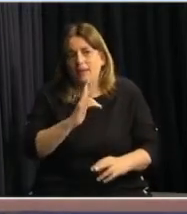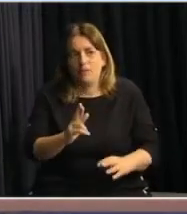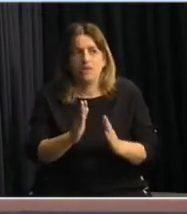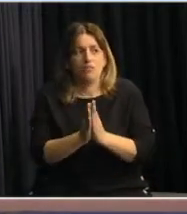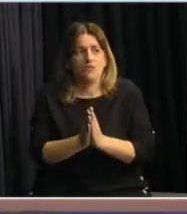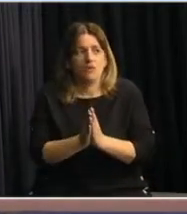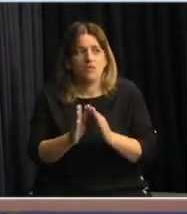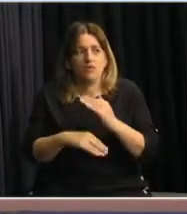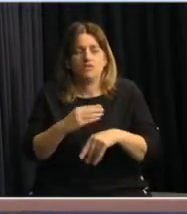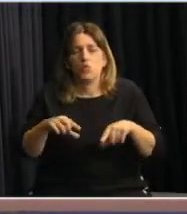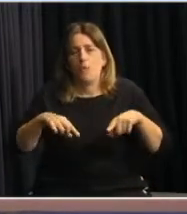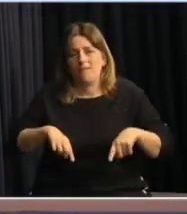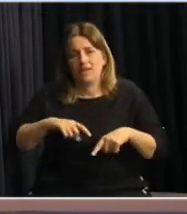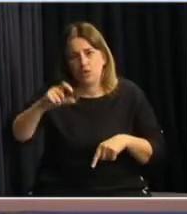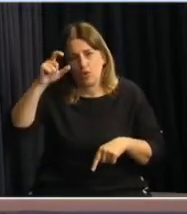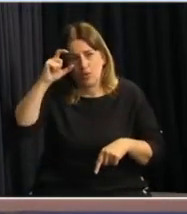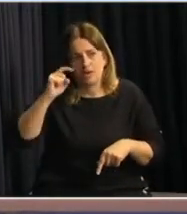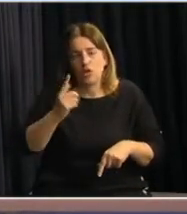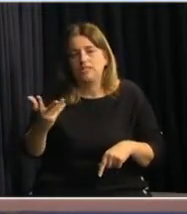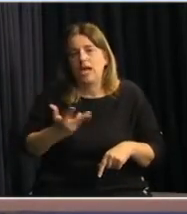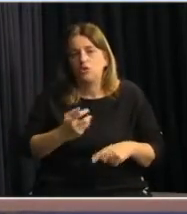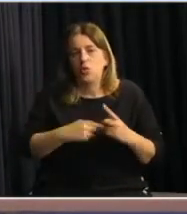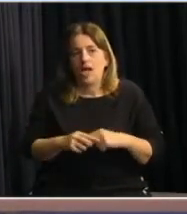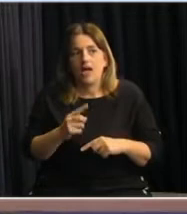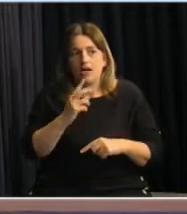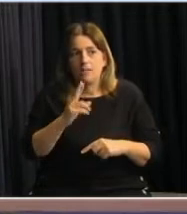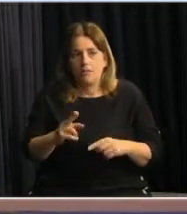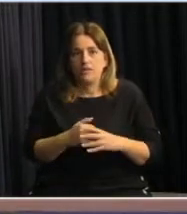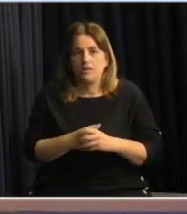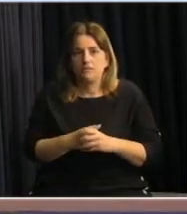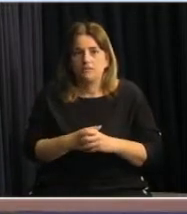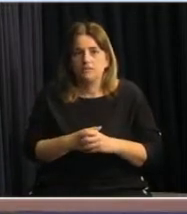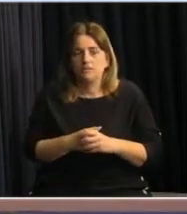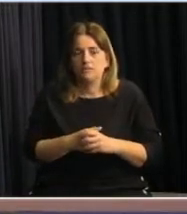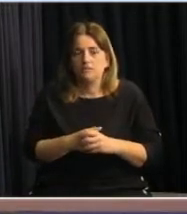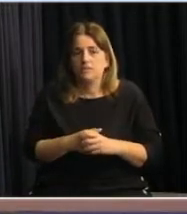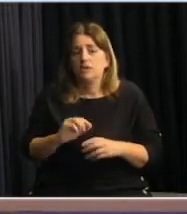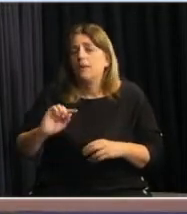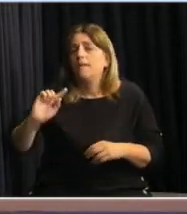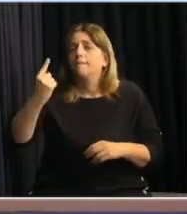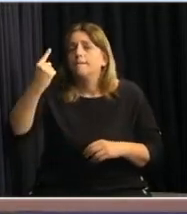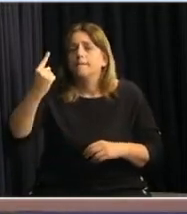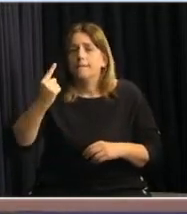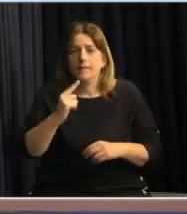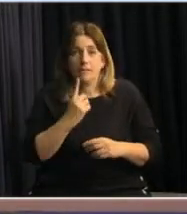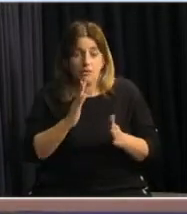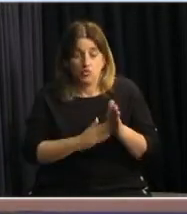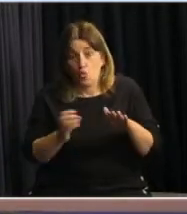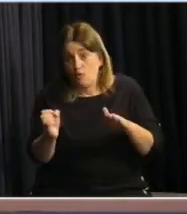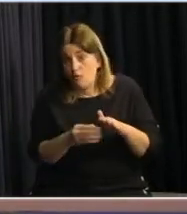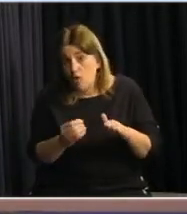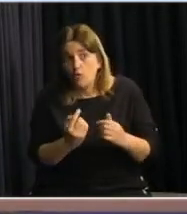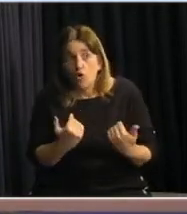al Ministro Bartol si me ayuda a complementar las respuestas. Primer pregunta, los fondos para atender